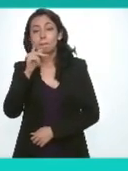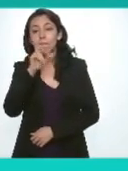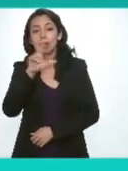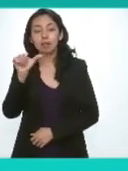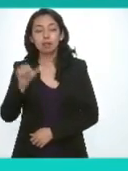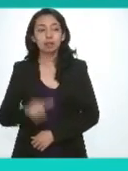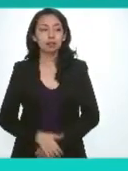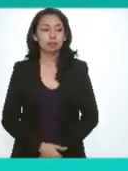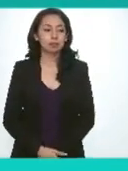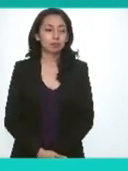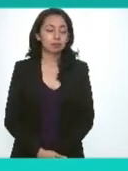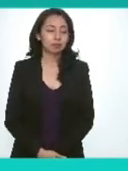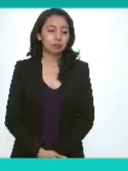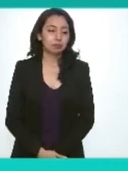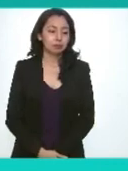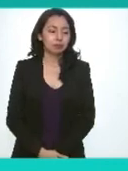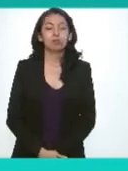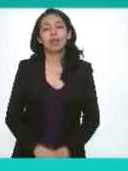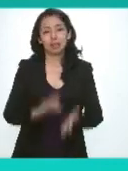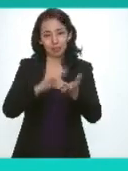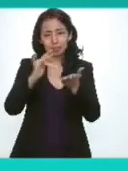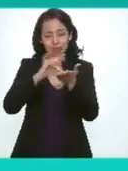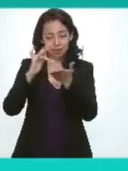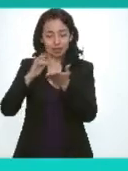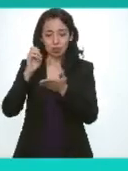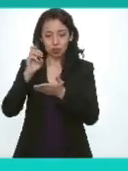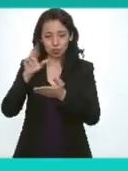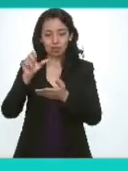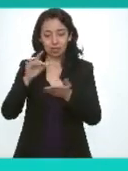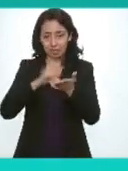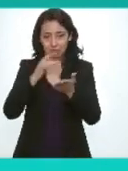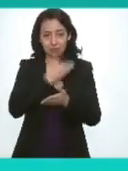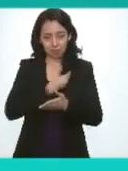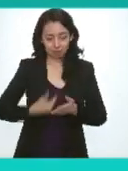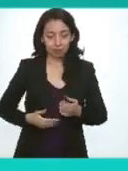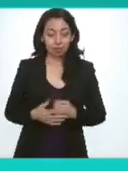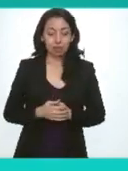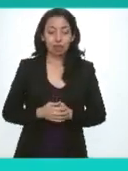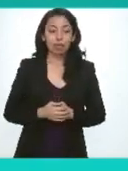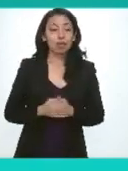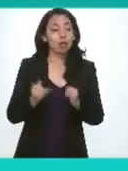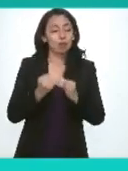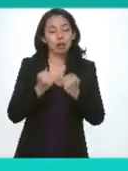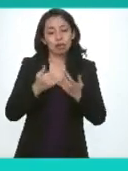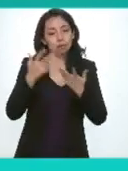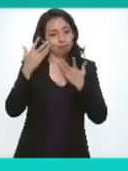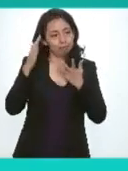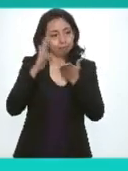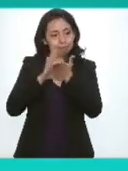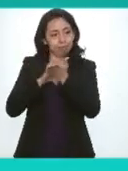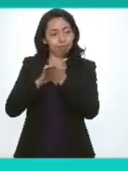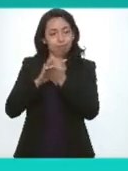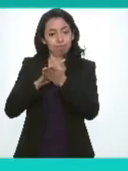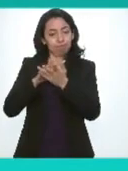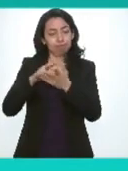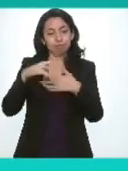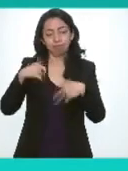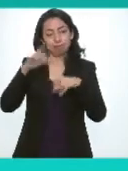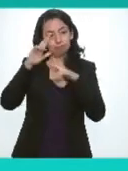comisionado gracias gracias presidenta gracias Oscar bueno pues también reconocer el trabajo de